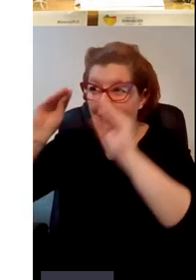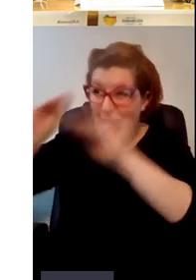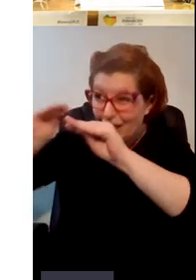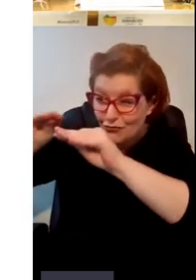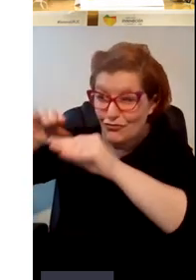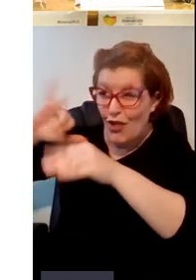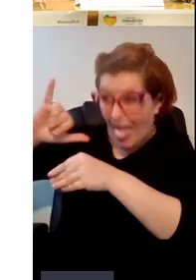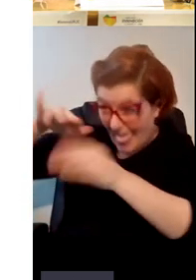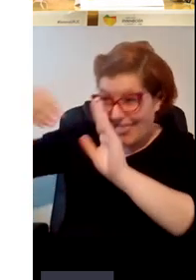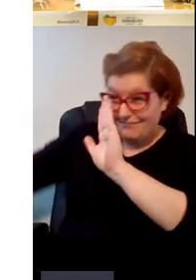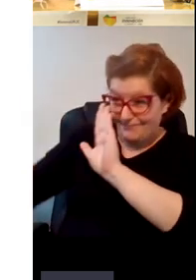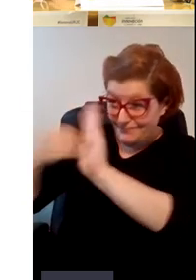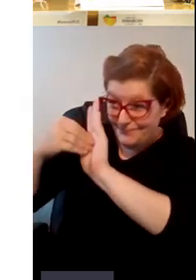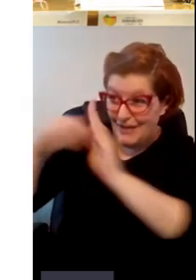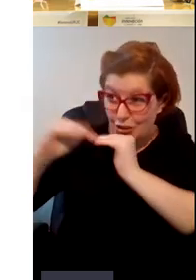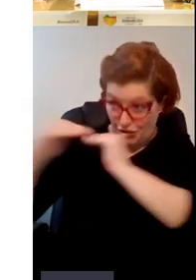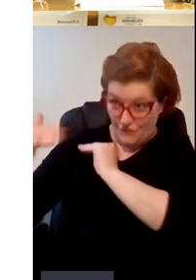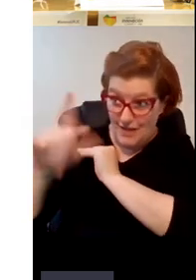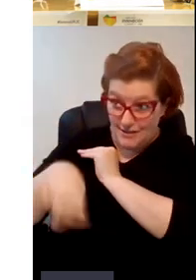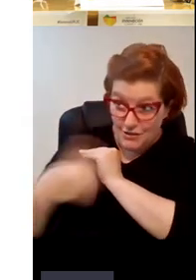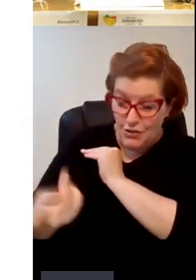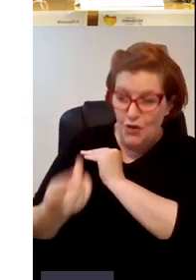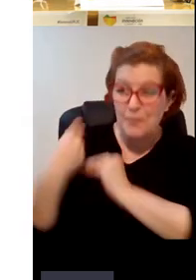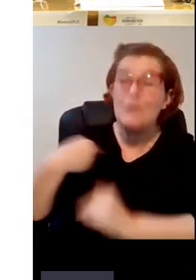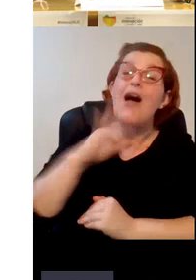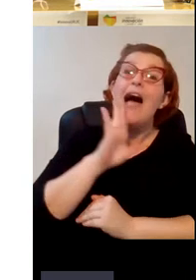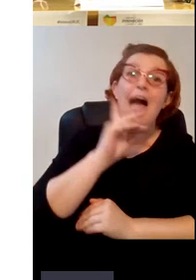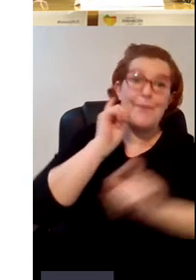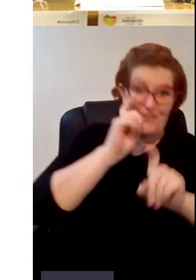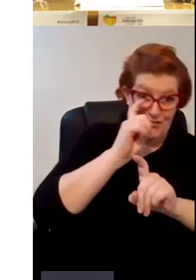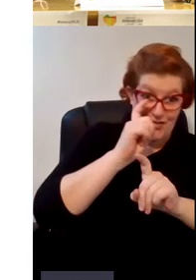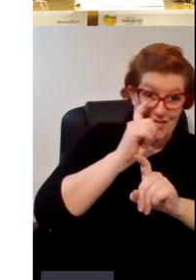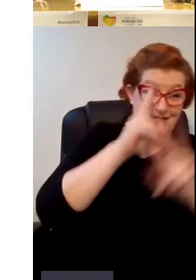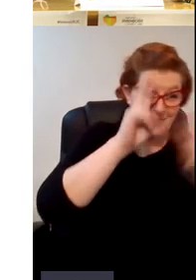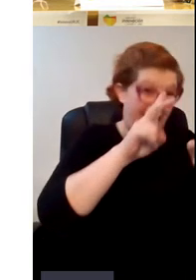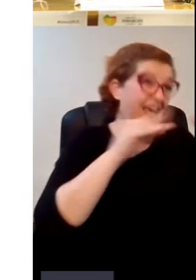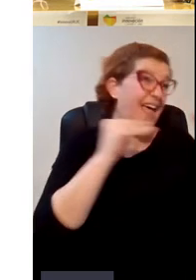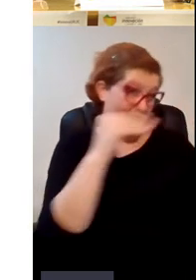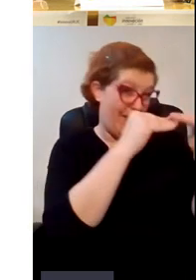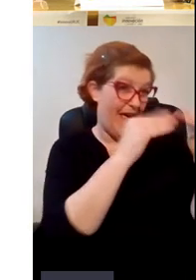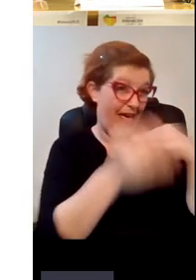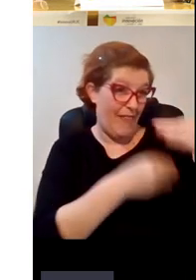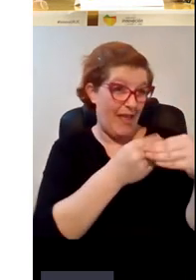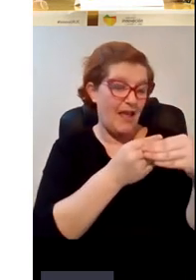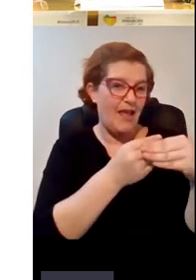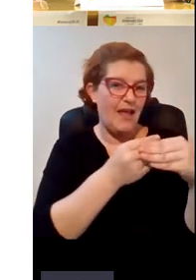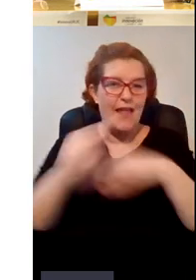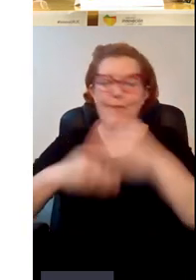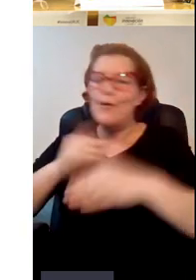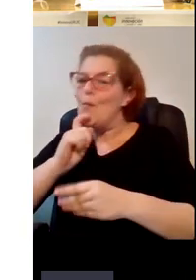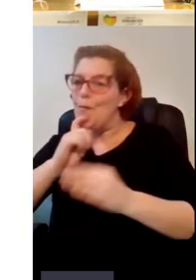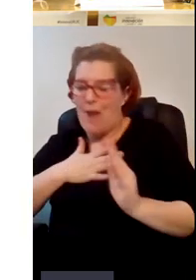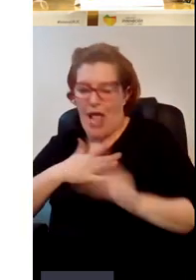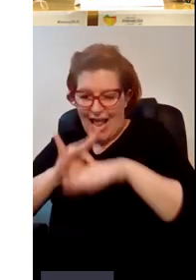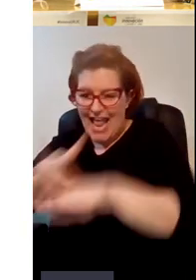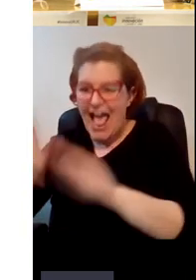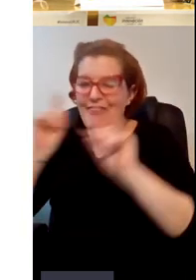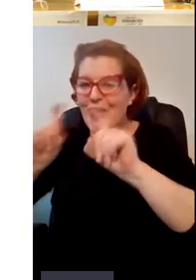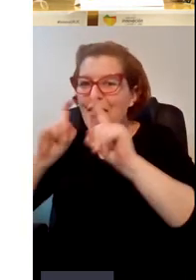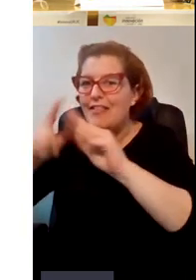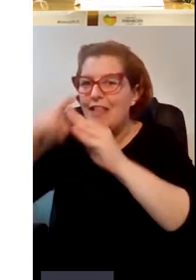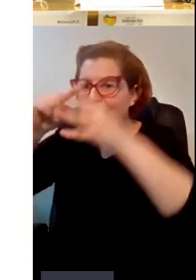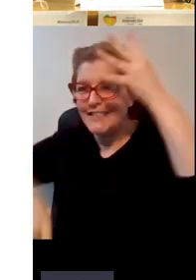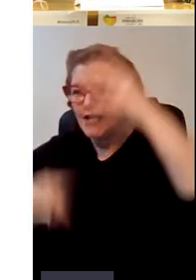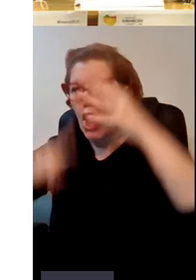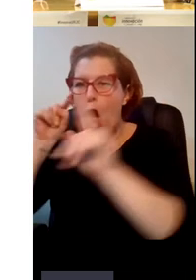cosa muy parecida a la que ha contado Diana solo que en vez de solo con la igualdad lo hacemos con todos los objetivos aparecen o no aparecen